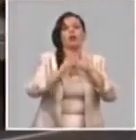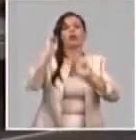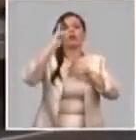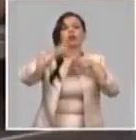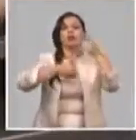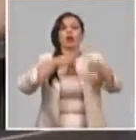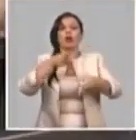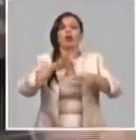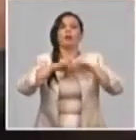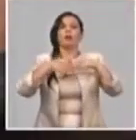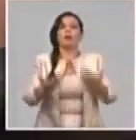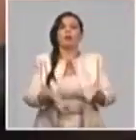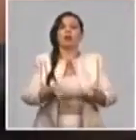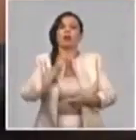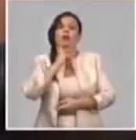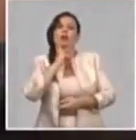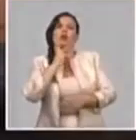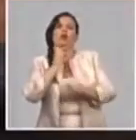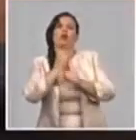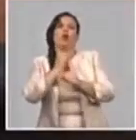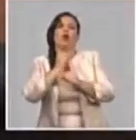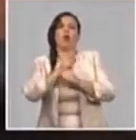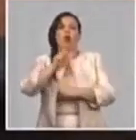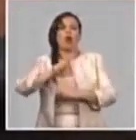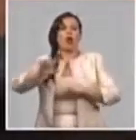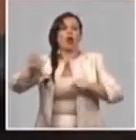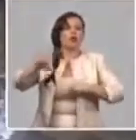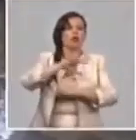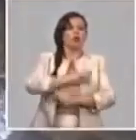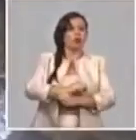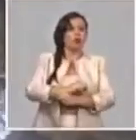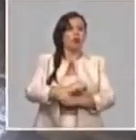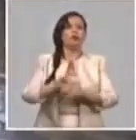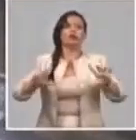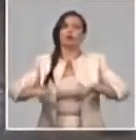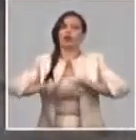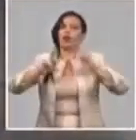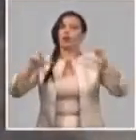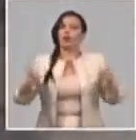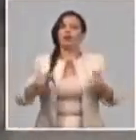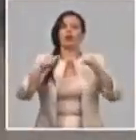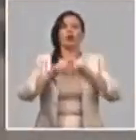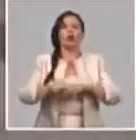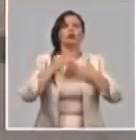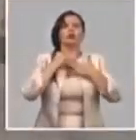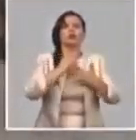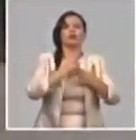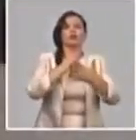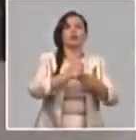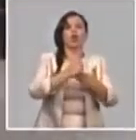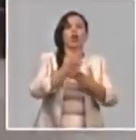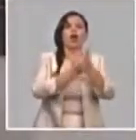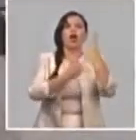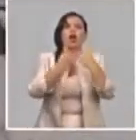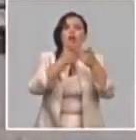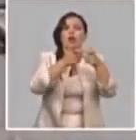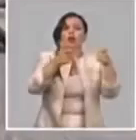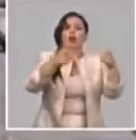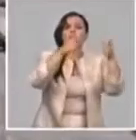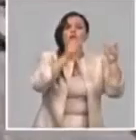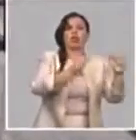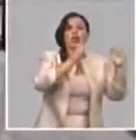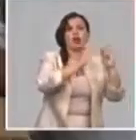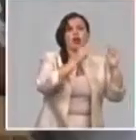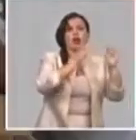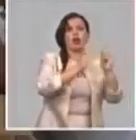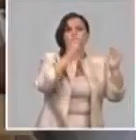el tratamiento laboral a nuestros obreros que ha propiciado y ha contribuido a que se mantenga la mayor cantidad de ellos en sus viviendas y limitar